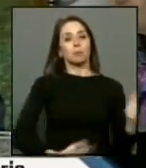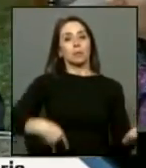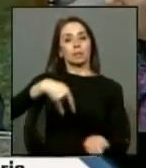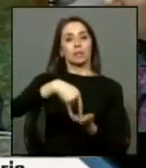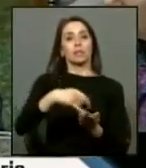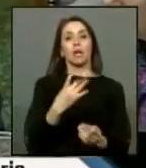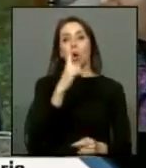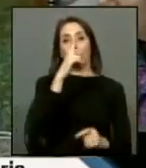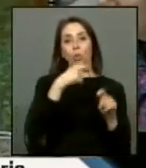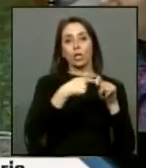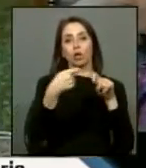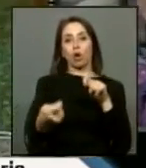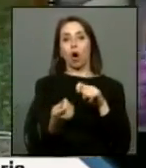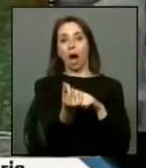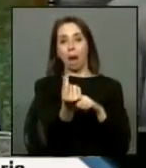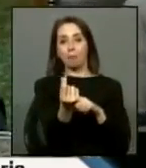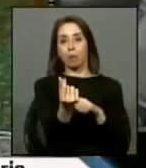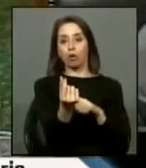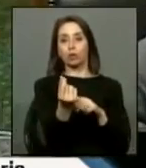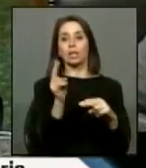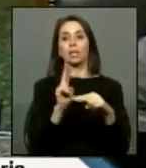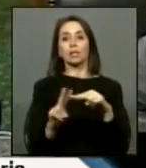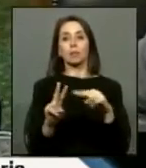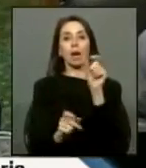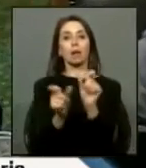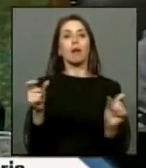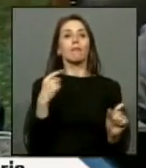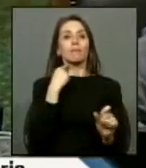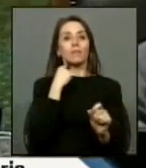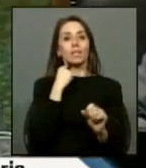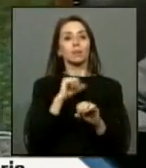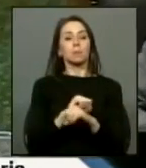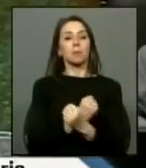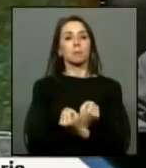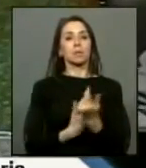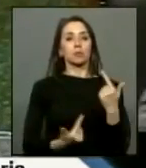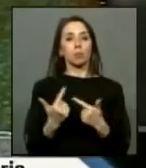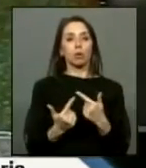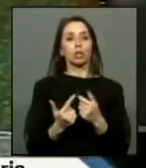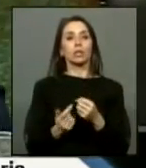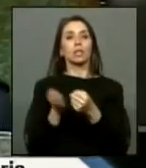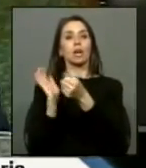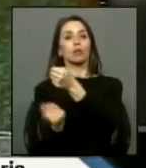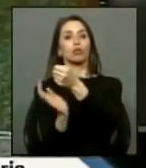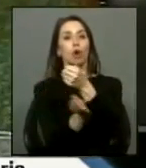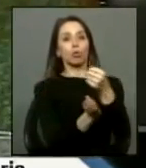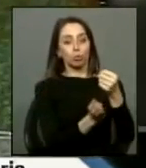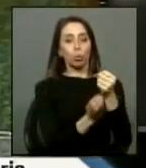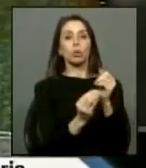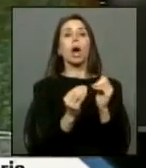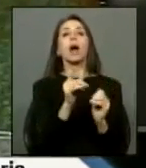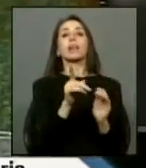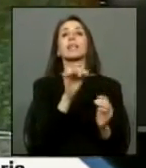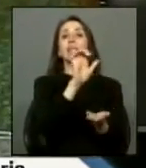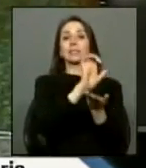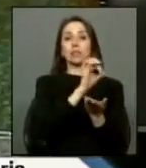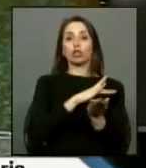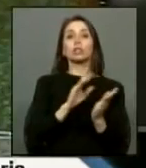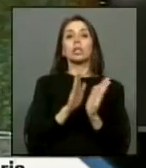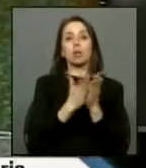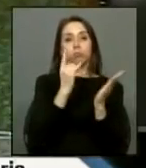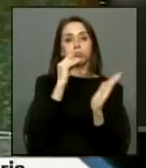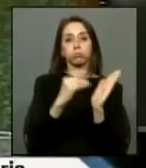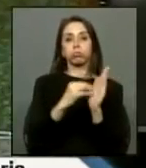un aporte único de carácter reparatorio a las víctimas de prisión política y tortura reconocidas por el Estado de Chile